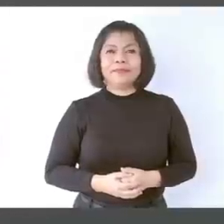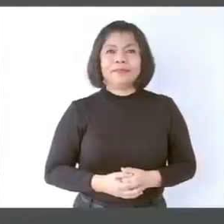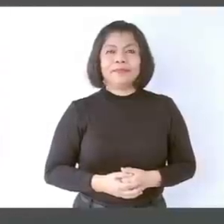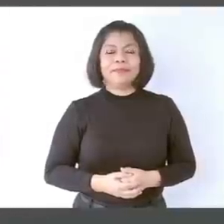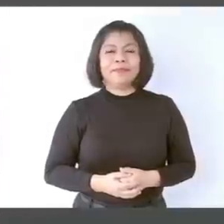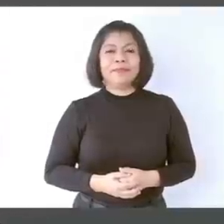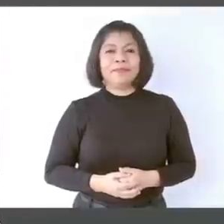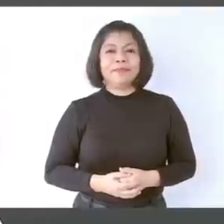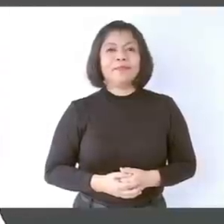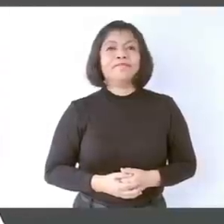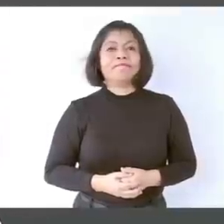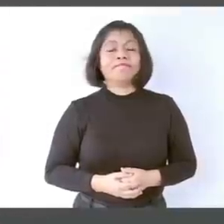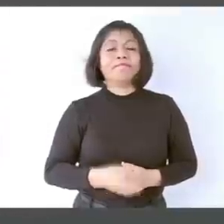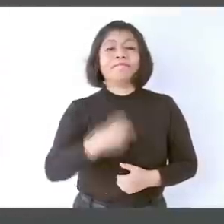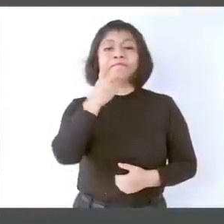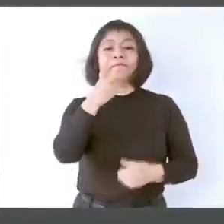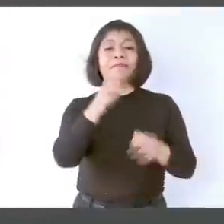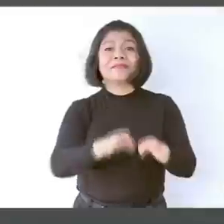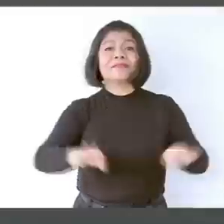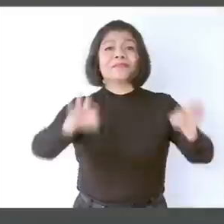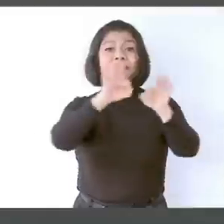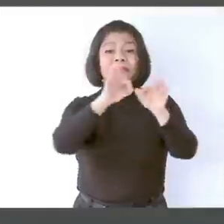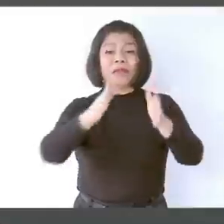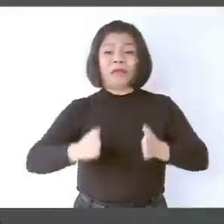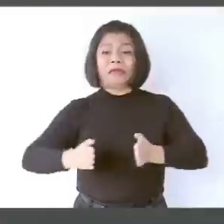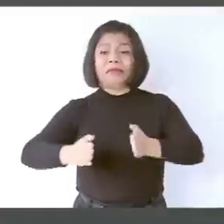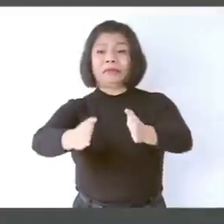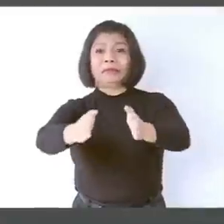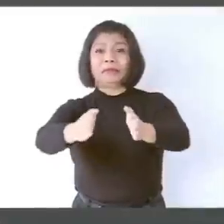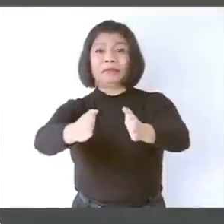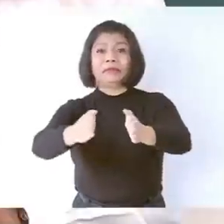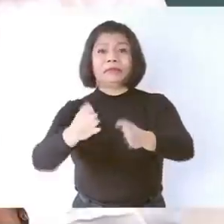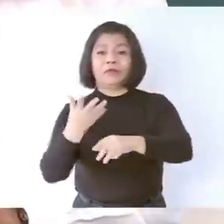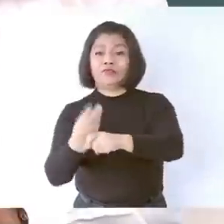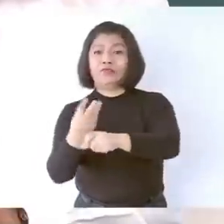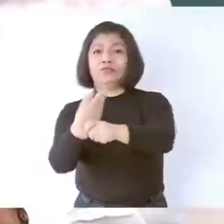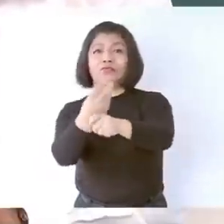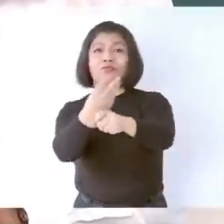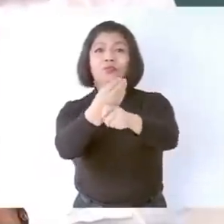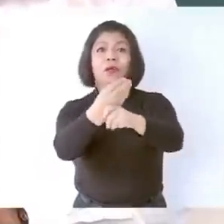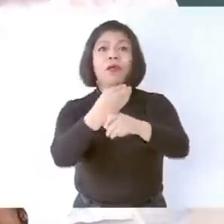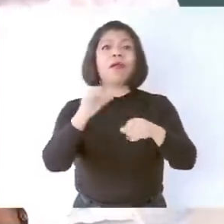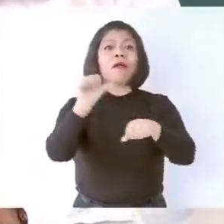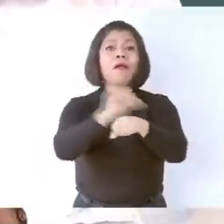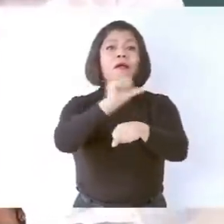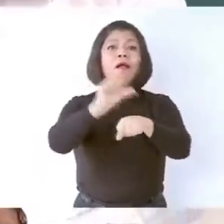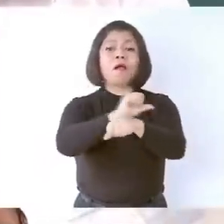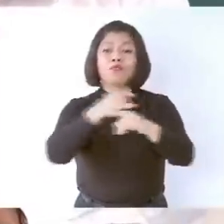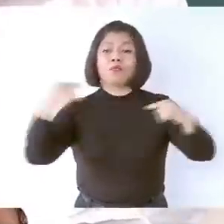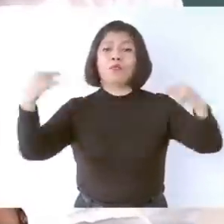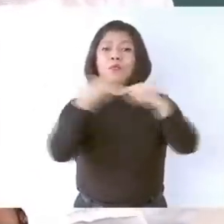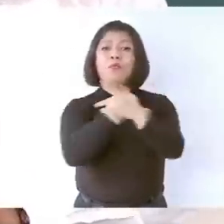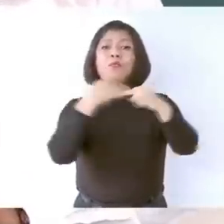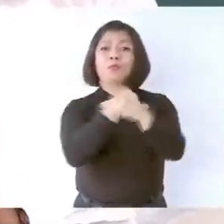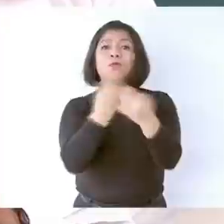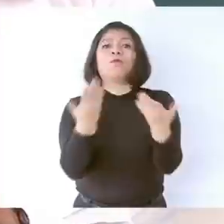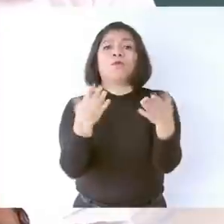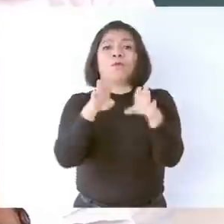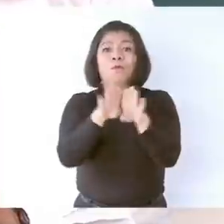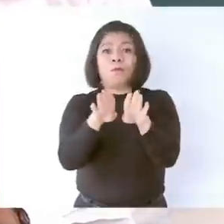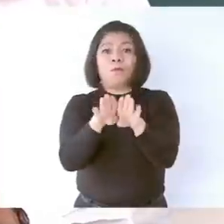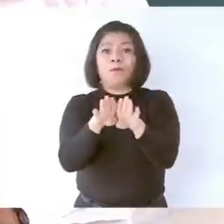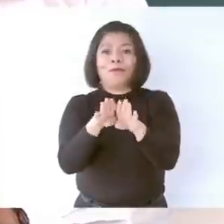desviaciones, y esto iba a significar congestionamientos